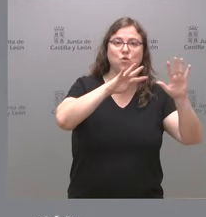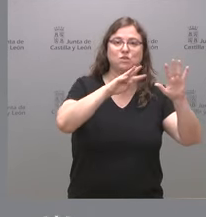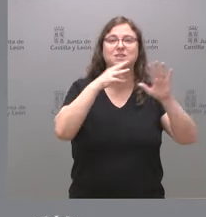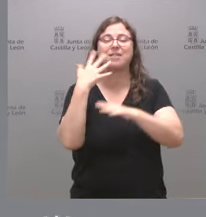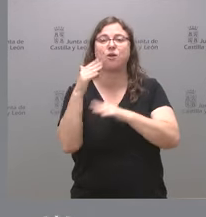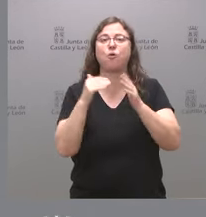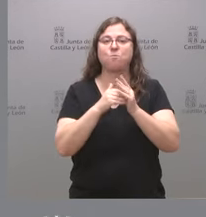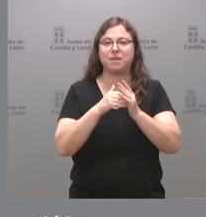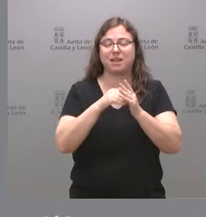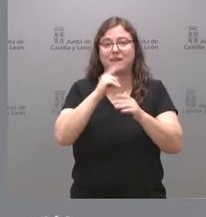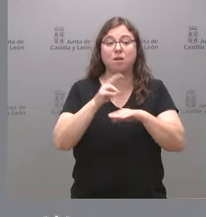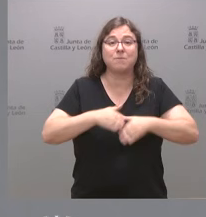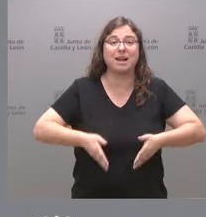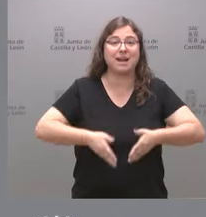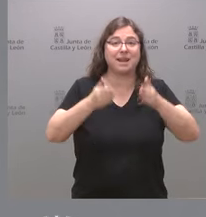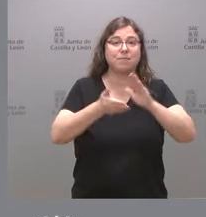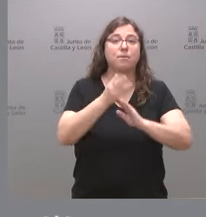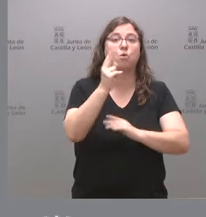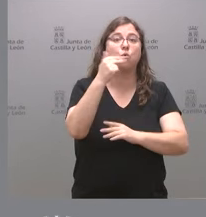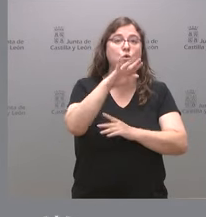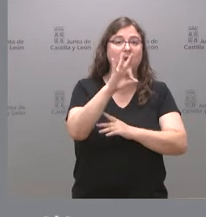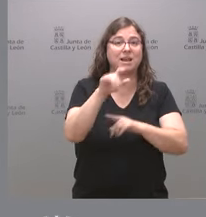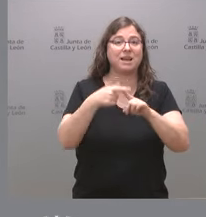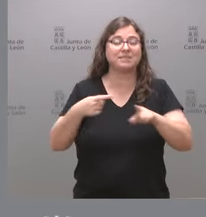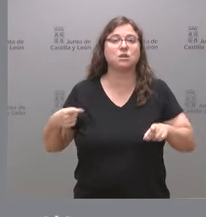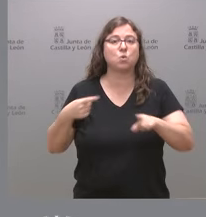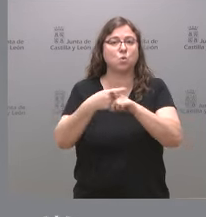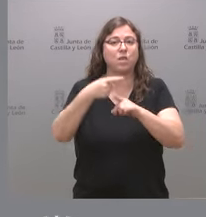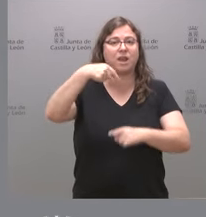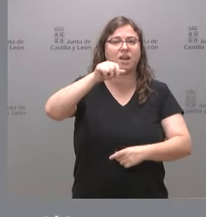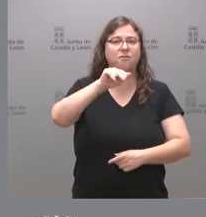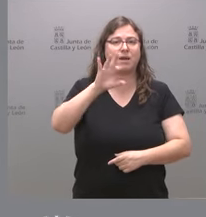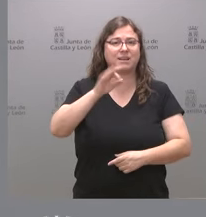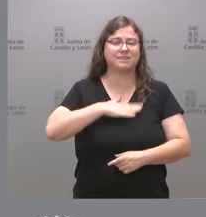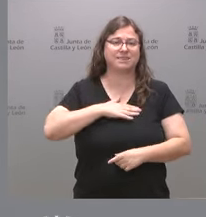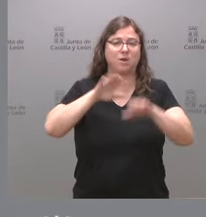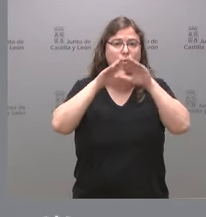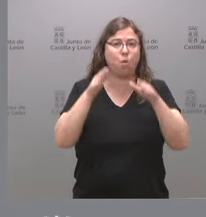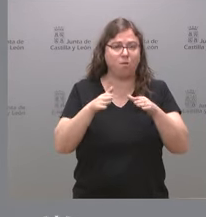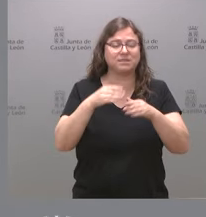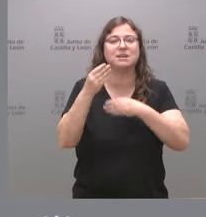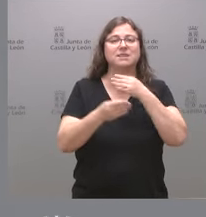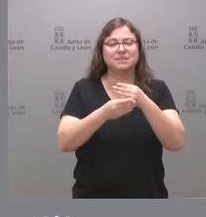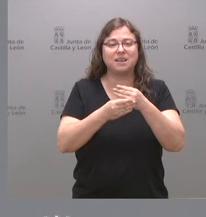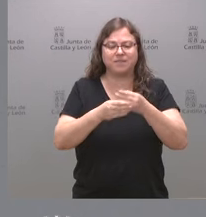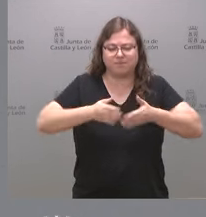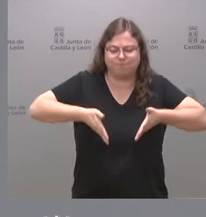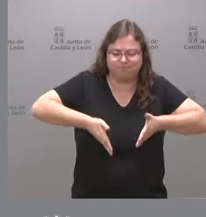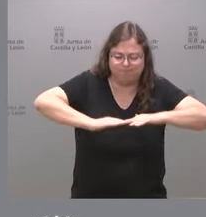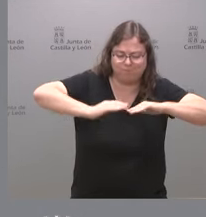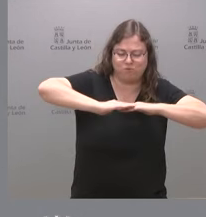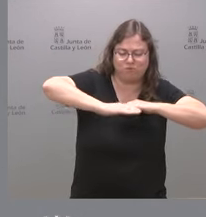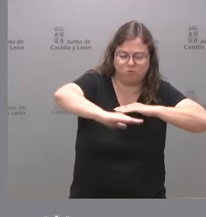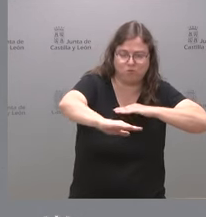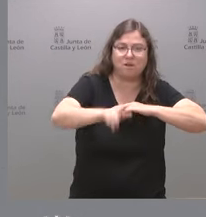carretera entre Urueñas y el cruce de Navares de las Cuevas. Se va a llevar a cabo, además del fresado y la reposición del firme,